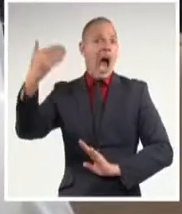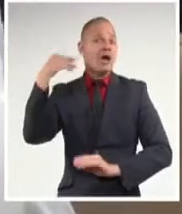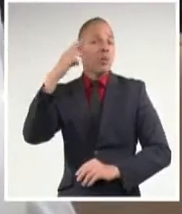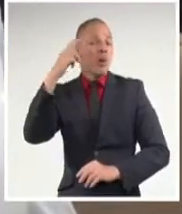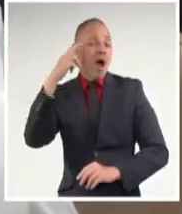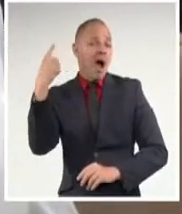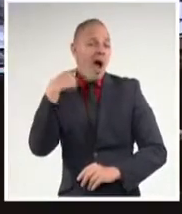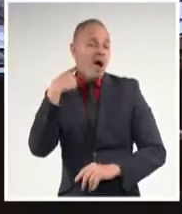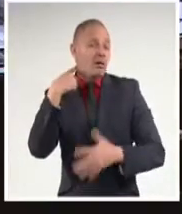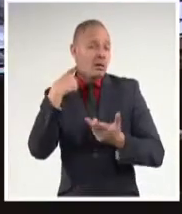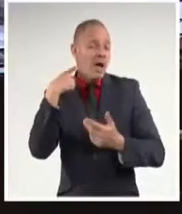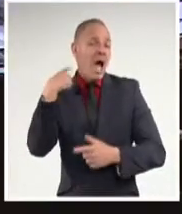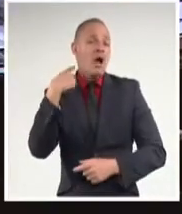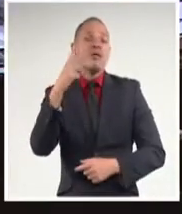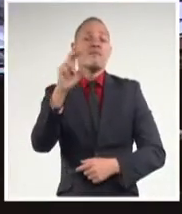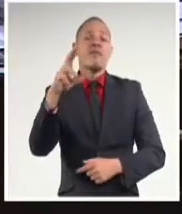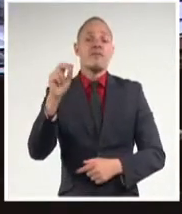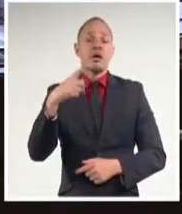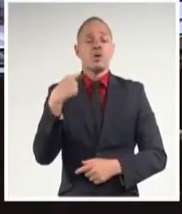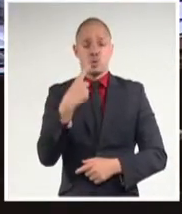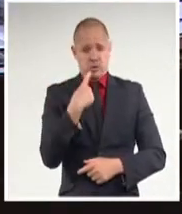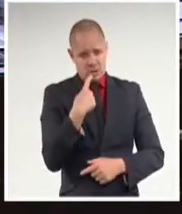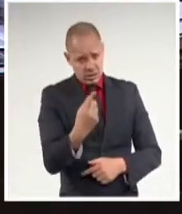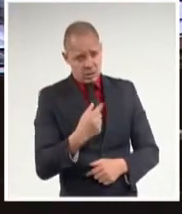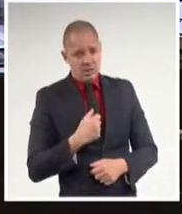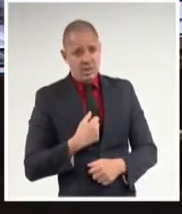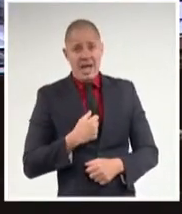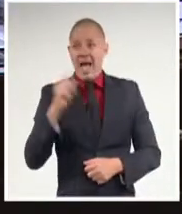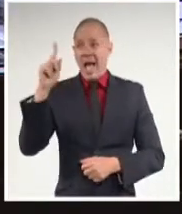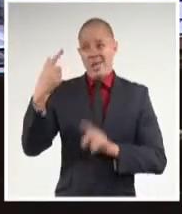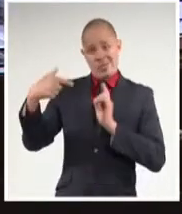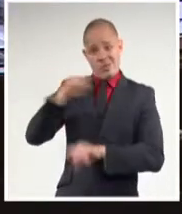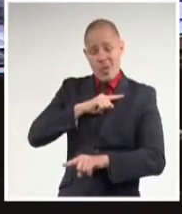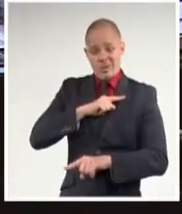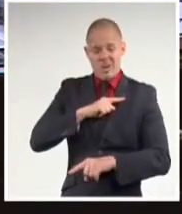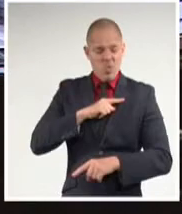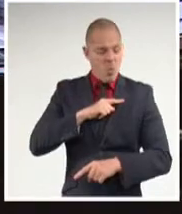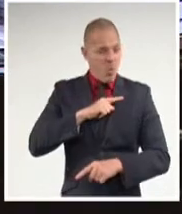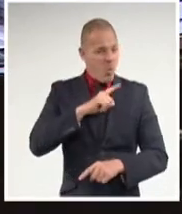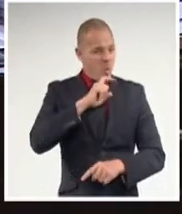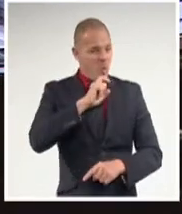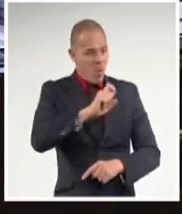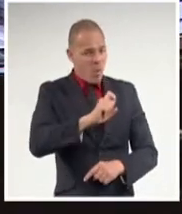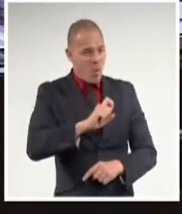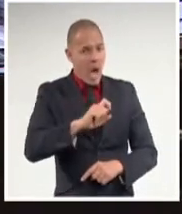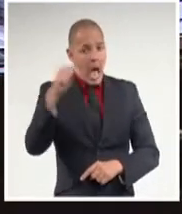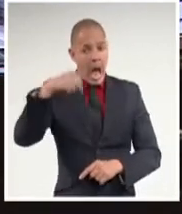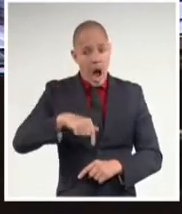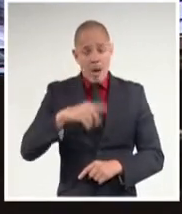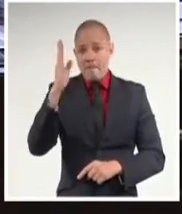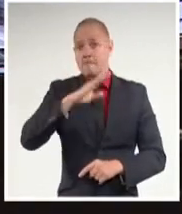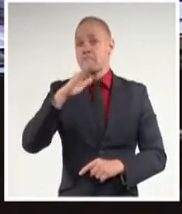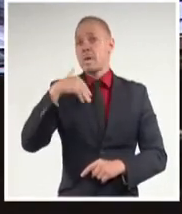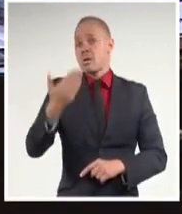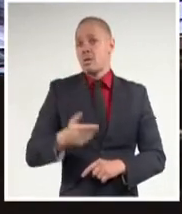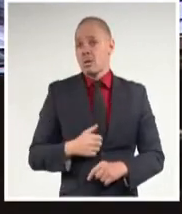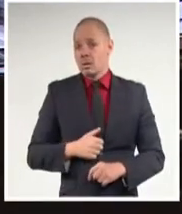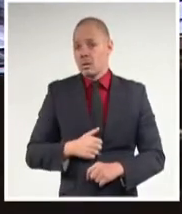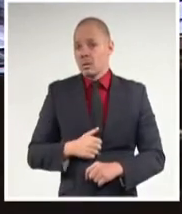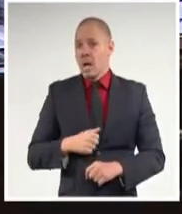matar y estamos vivos. Bueno, nos tiraron ahora a matar y nos quisieron desaparecer. Y estamos vivos.